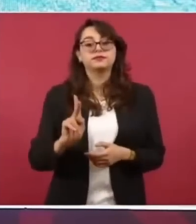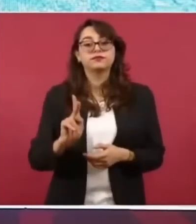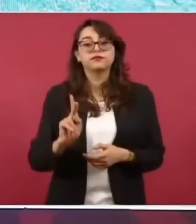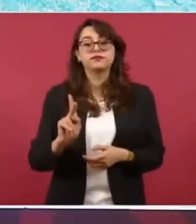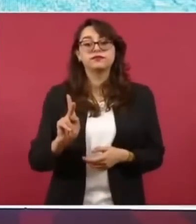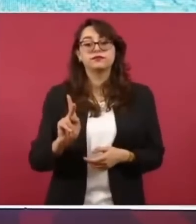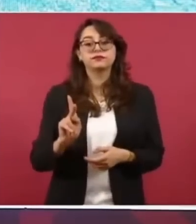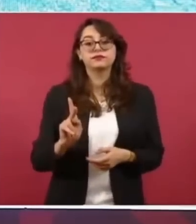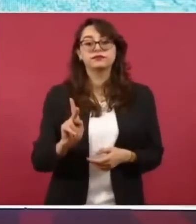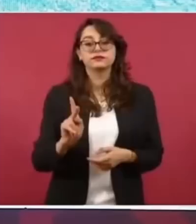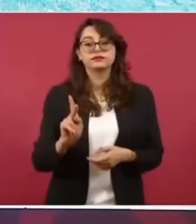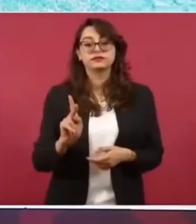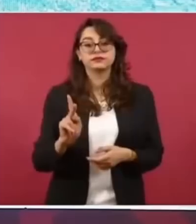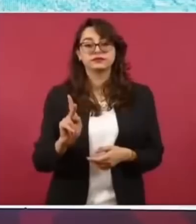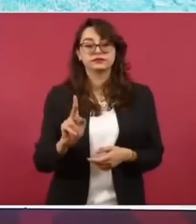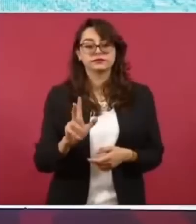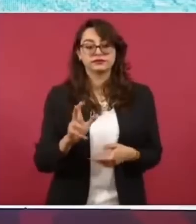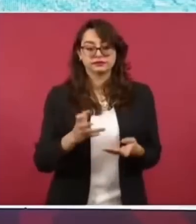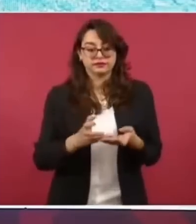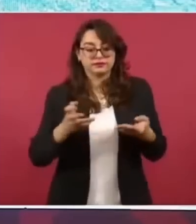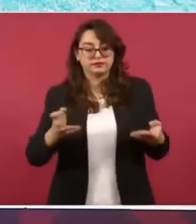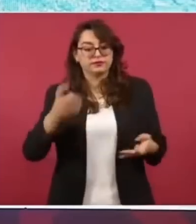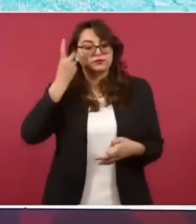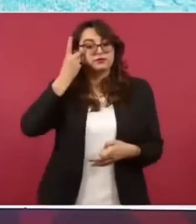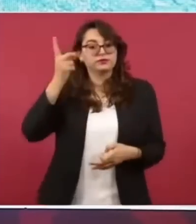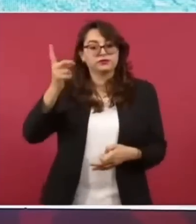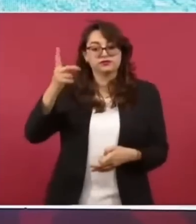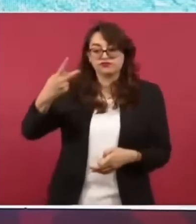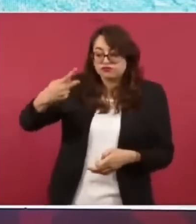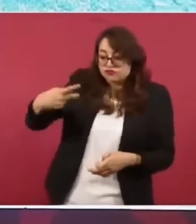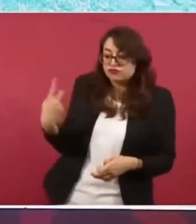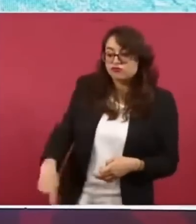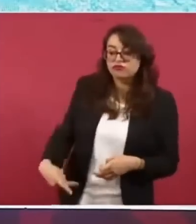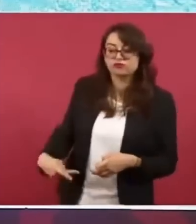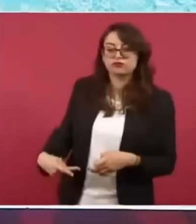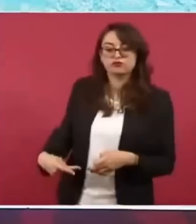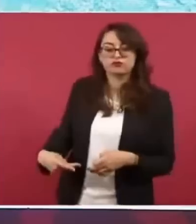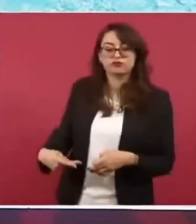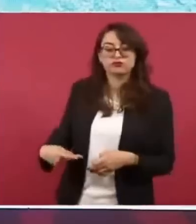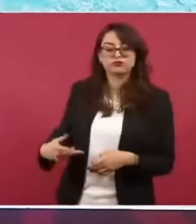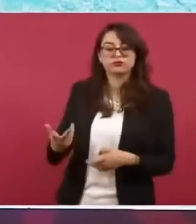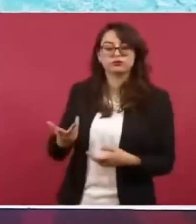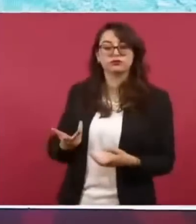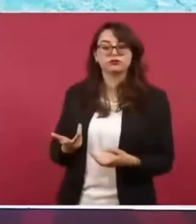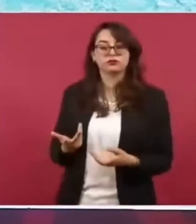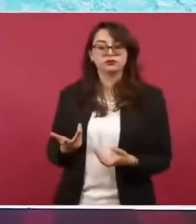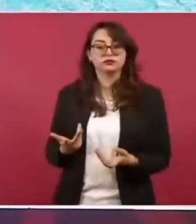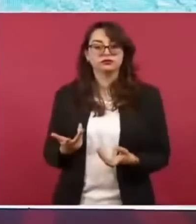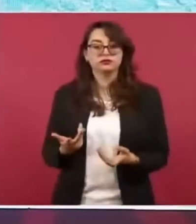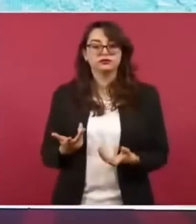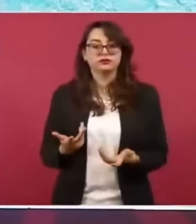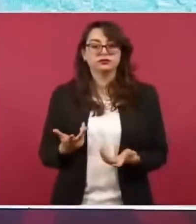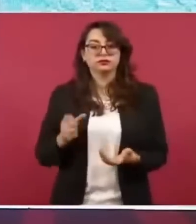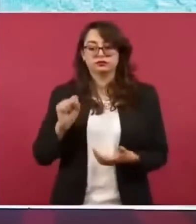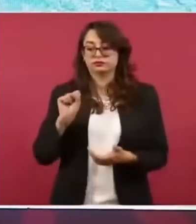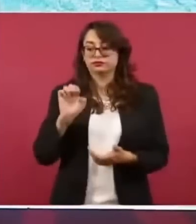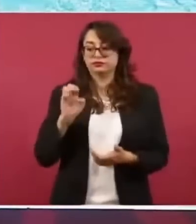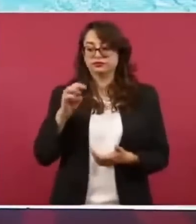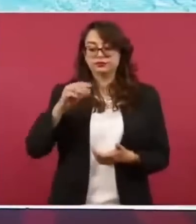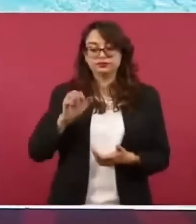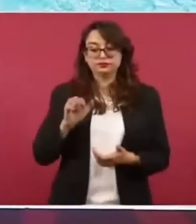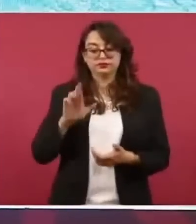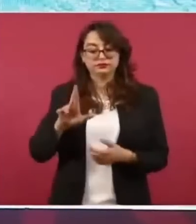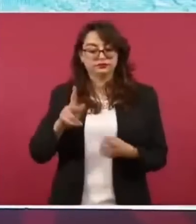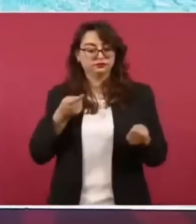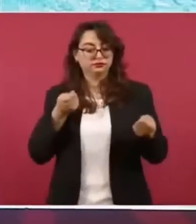la propiedad de la nación y en especial de la secretaría de marina que es